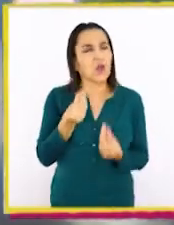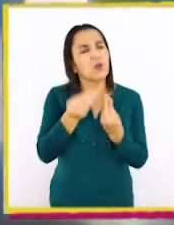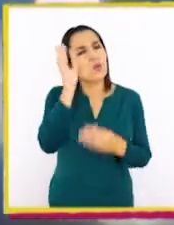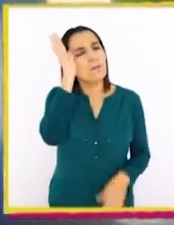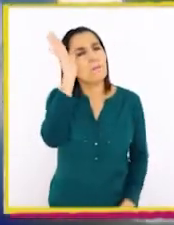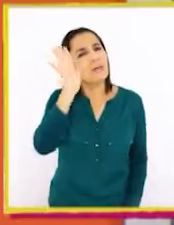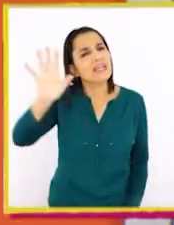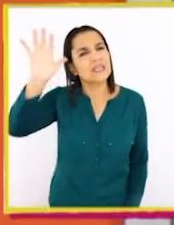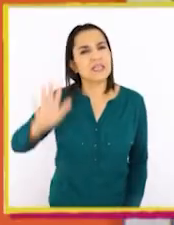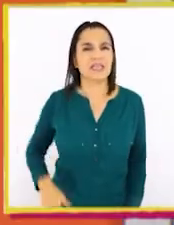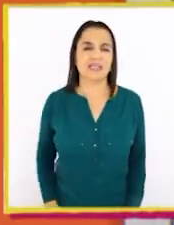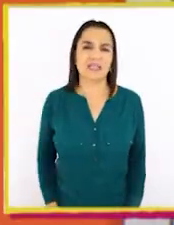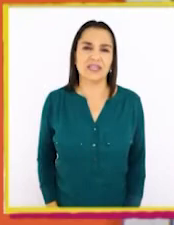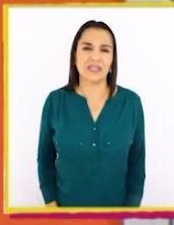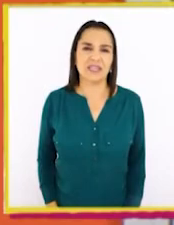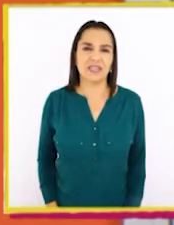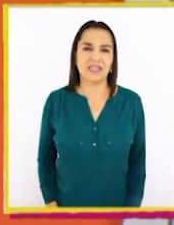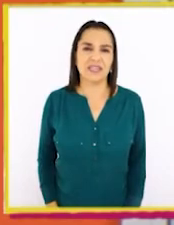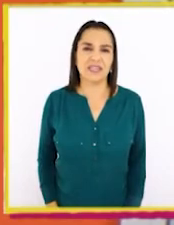imaginan?